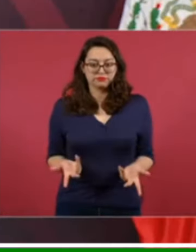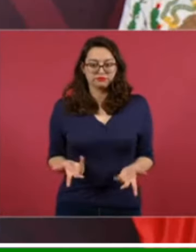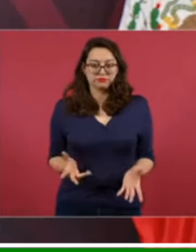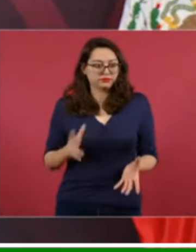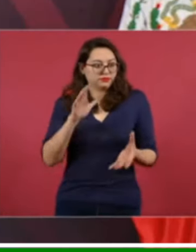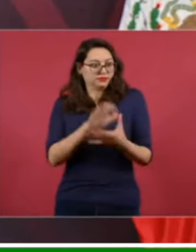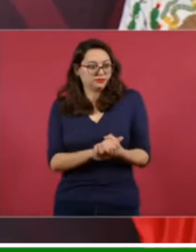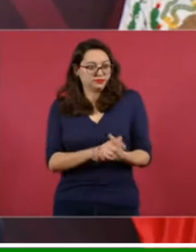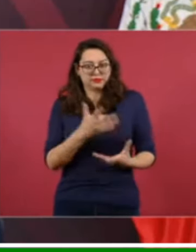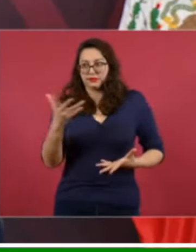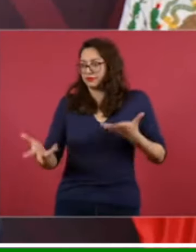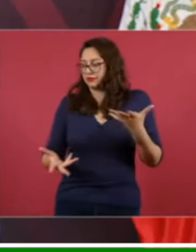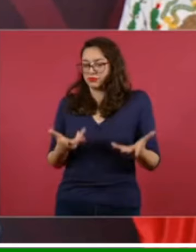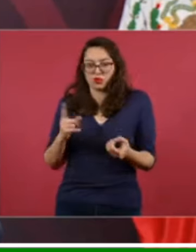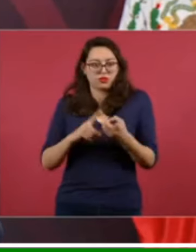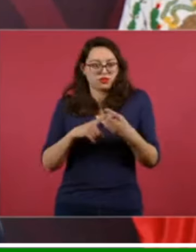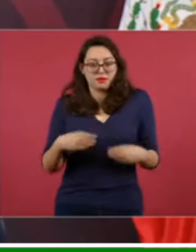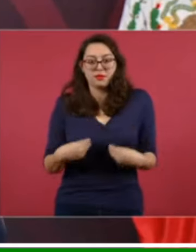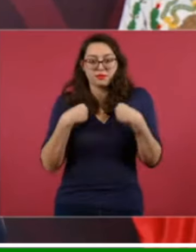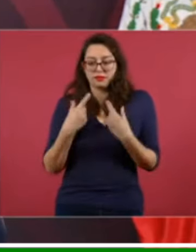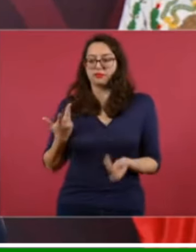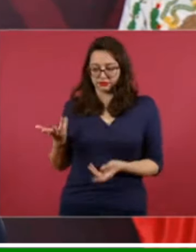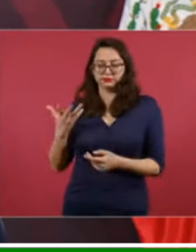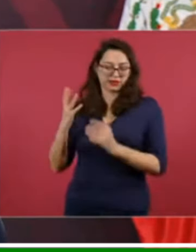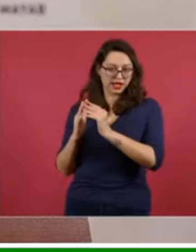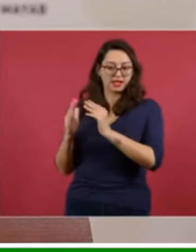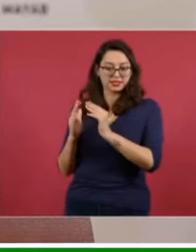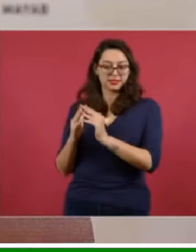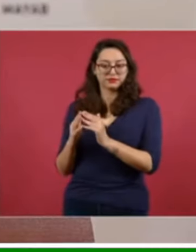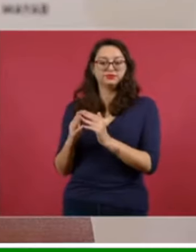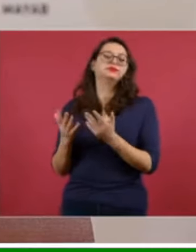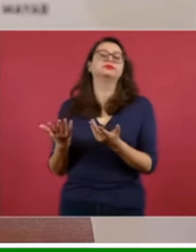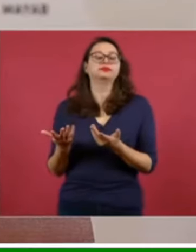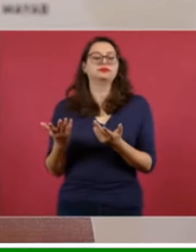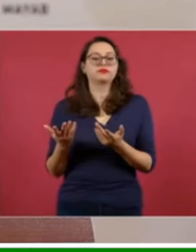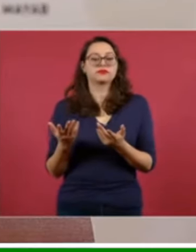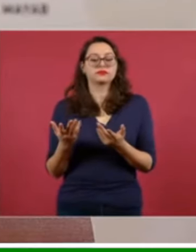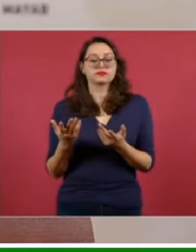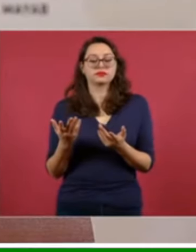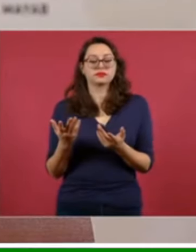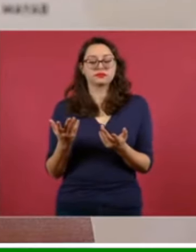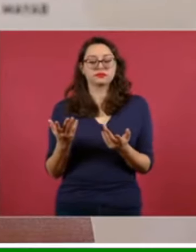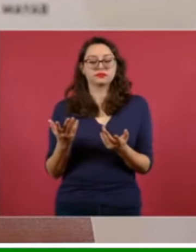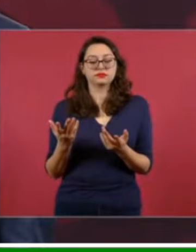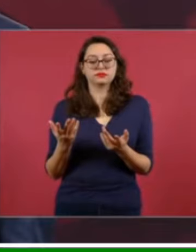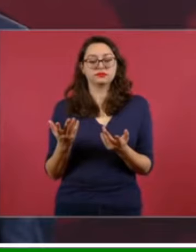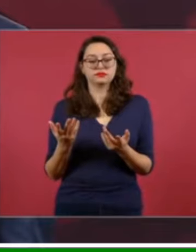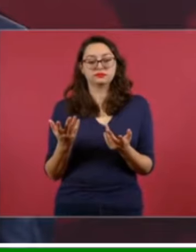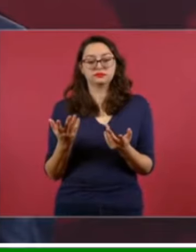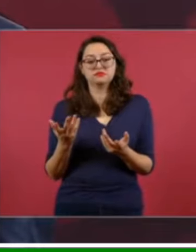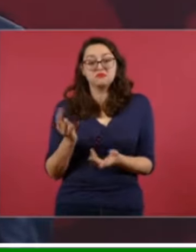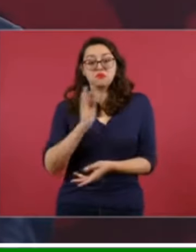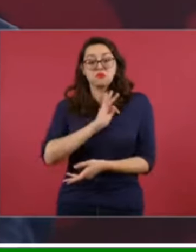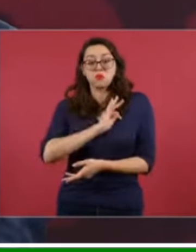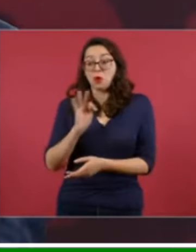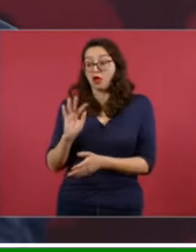necesitan su vivienda. Y hay posibilidades de construir